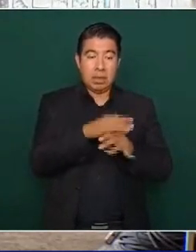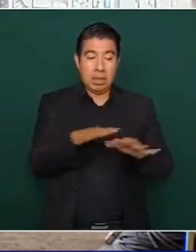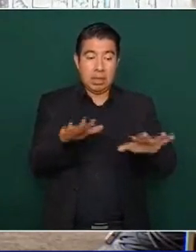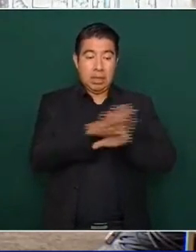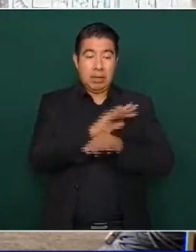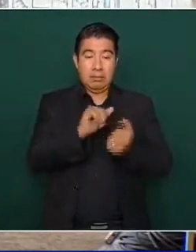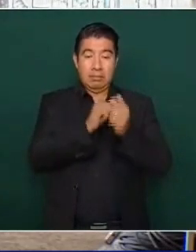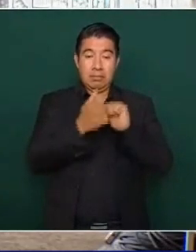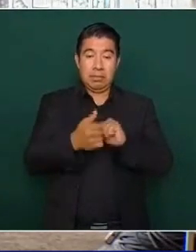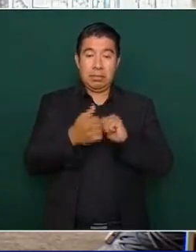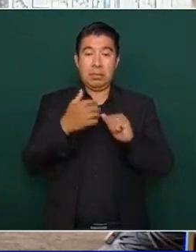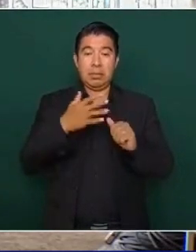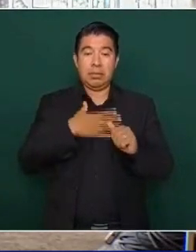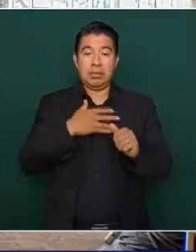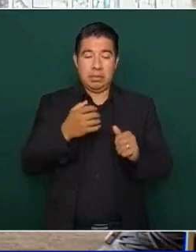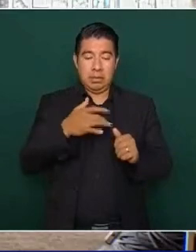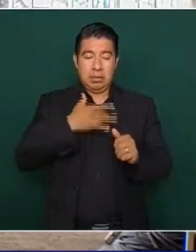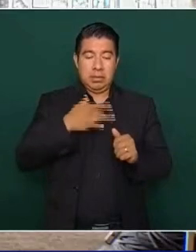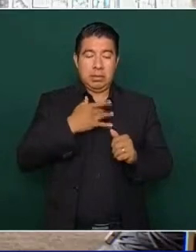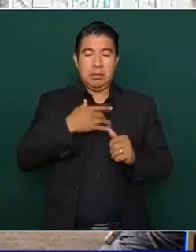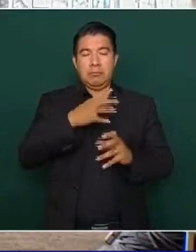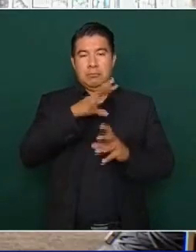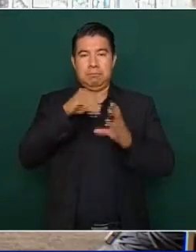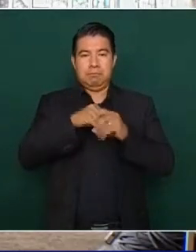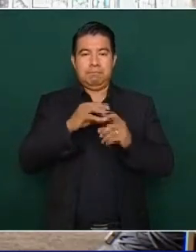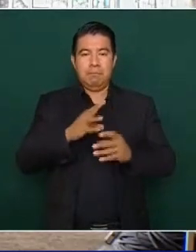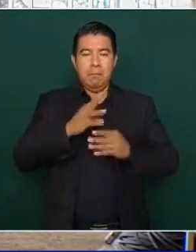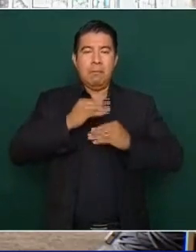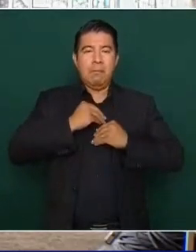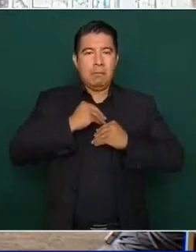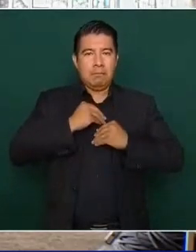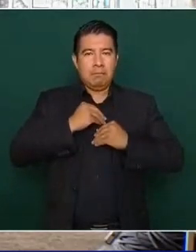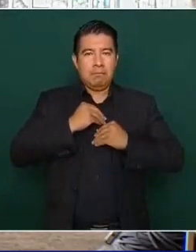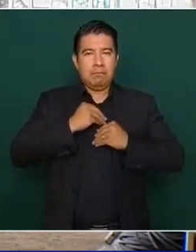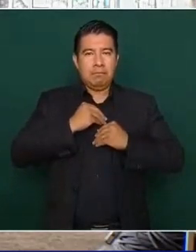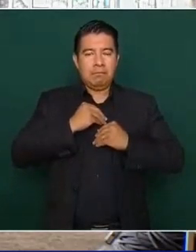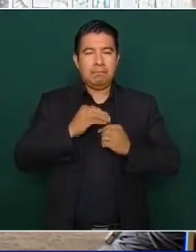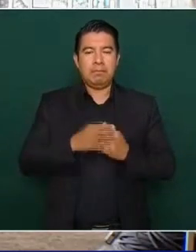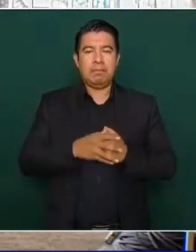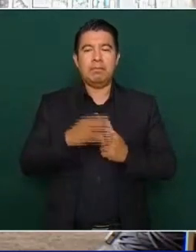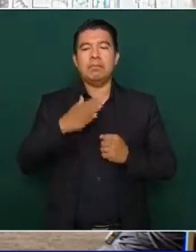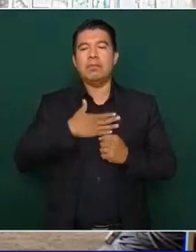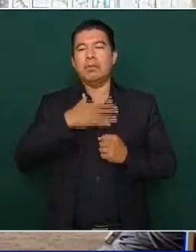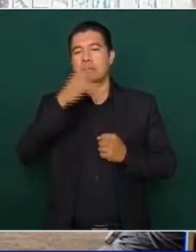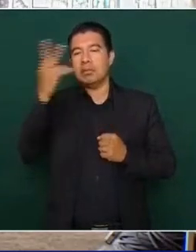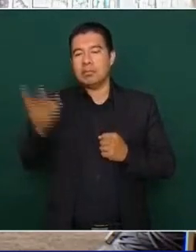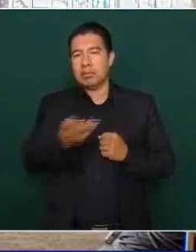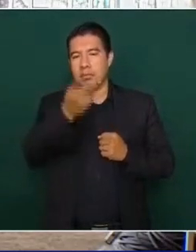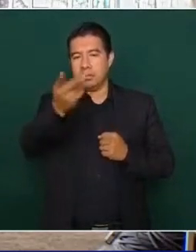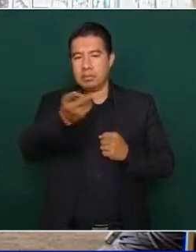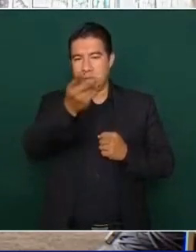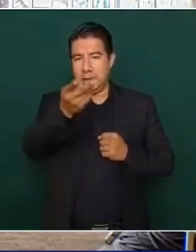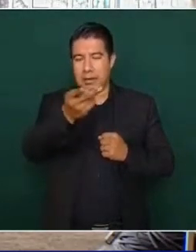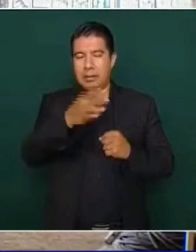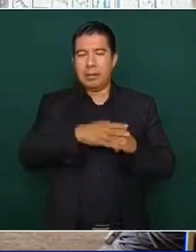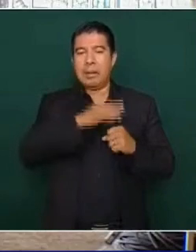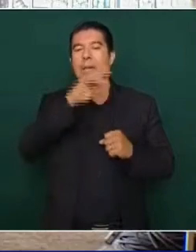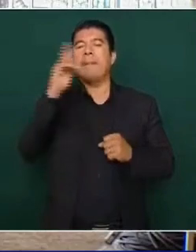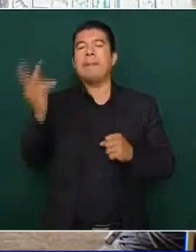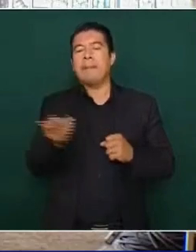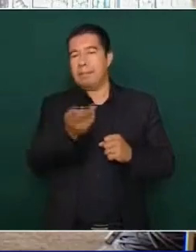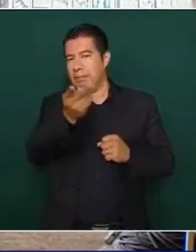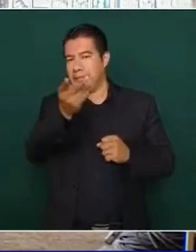su pecho en bodega, ahora quiero aprovechar la oportunidad para preguntarle,